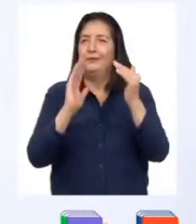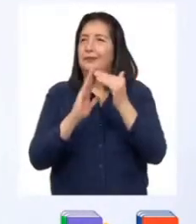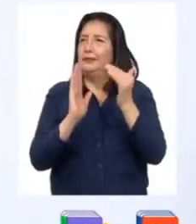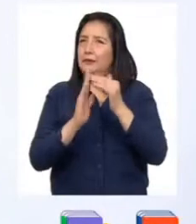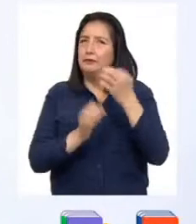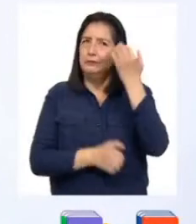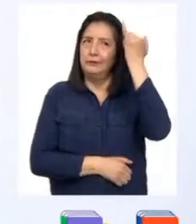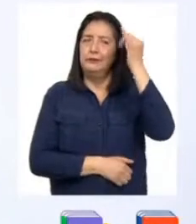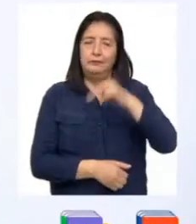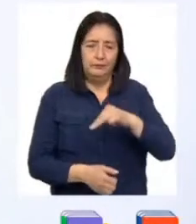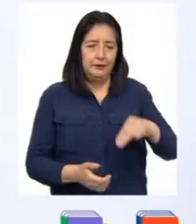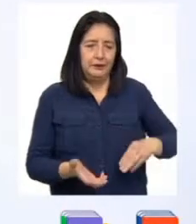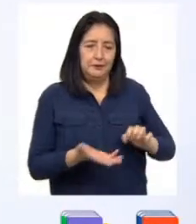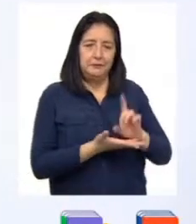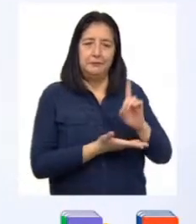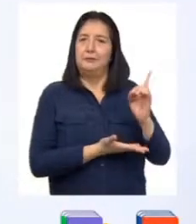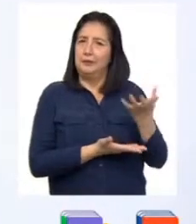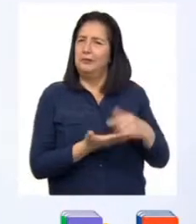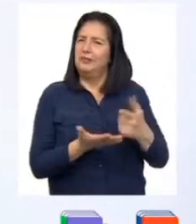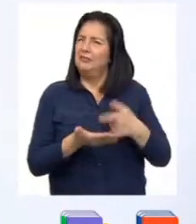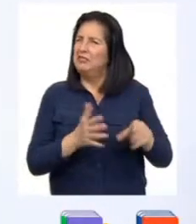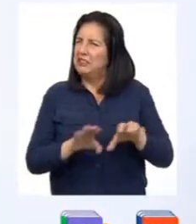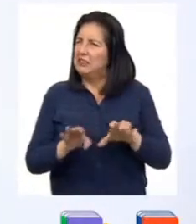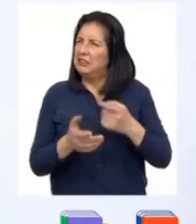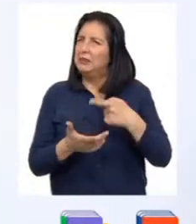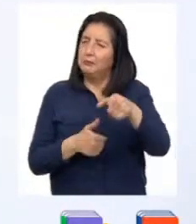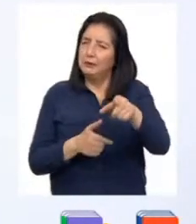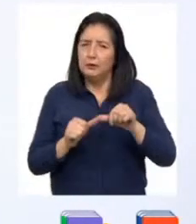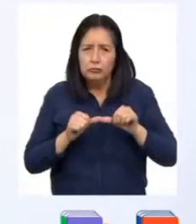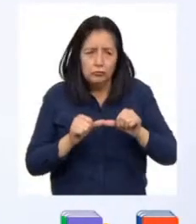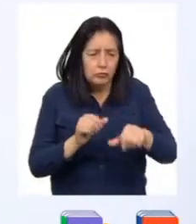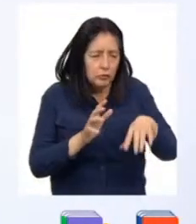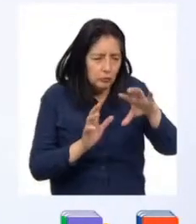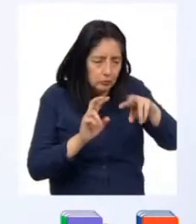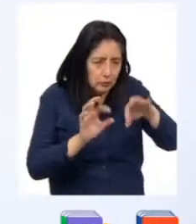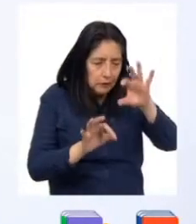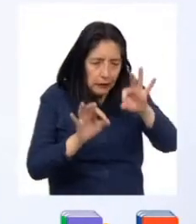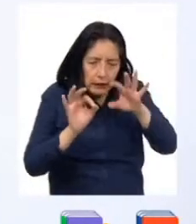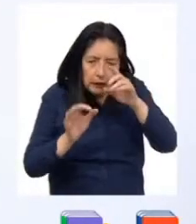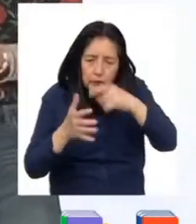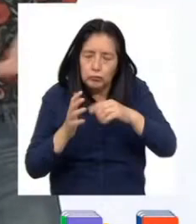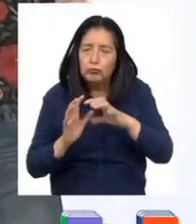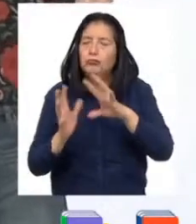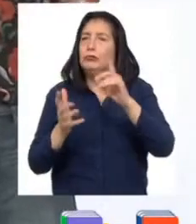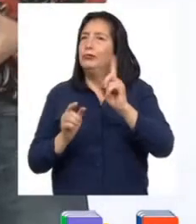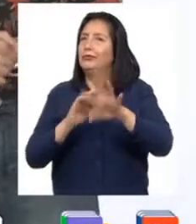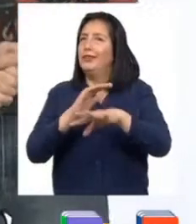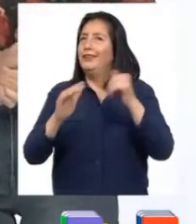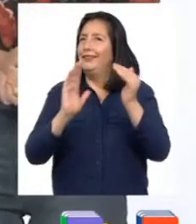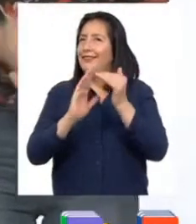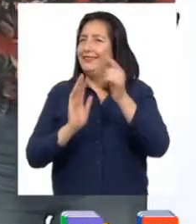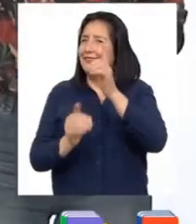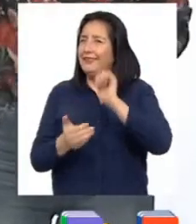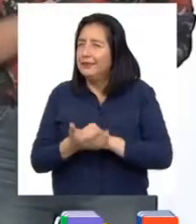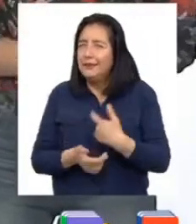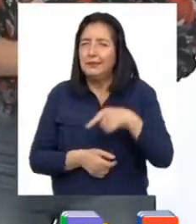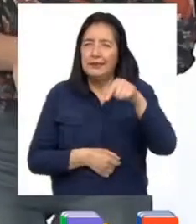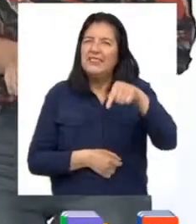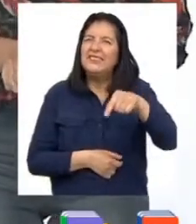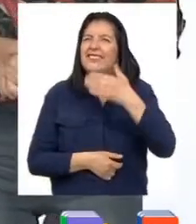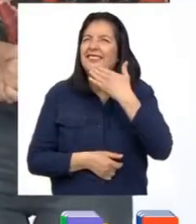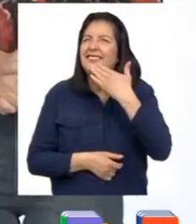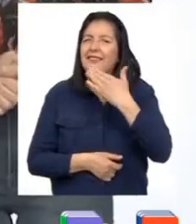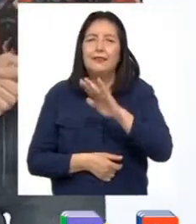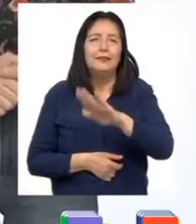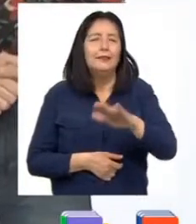iniciativa del Ministerio de Educación diseñada para que sigamos descubriendo el mundo sin salir de nuestros hogares. Este programa está dirigido a ustedes